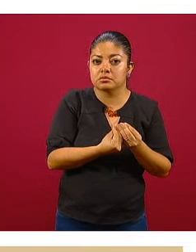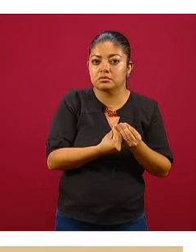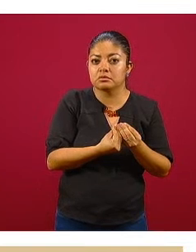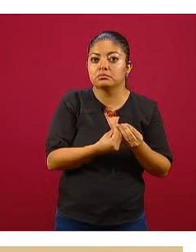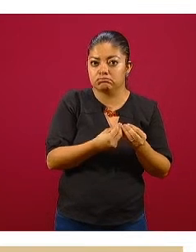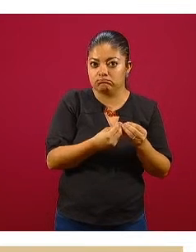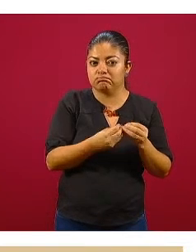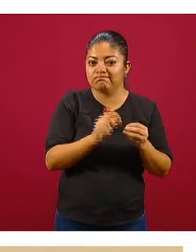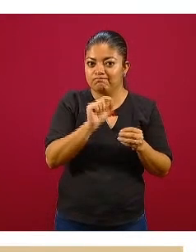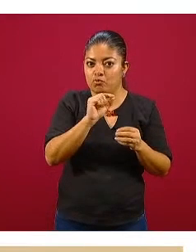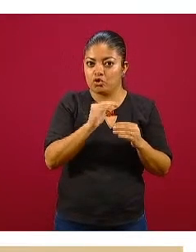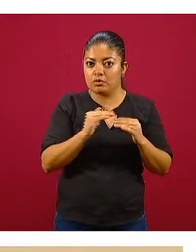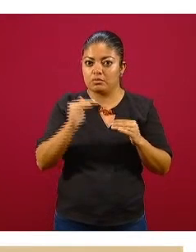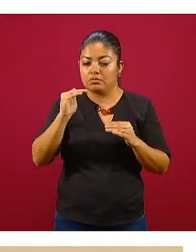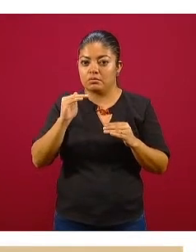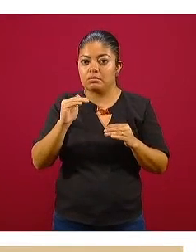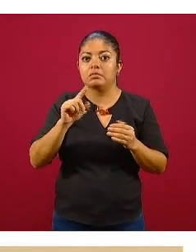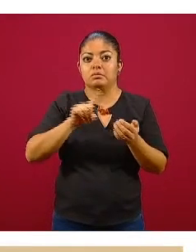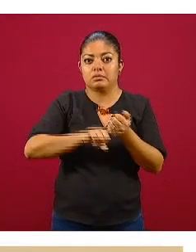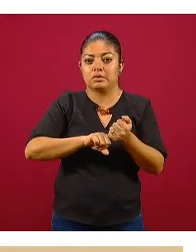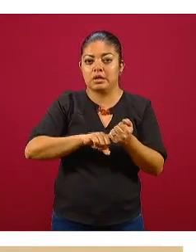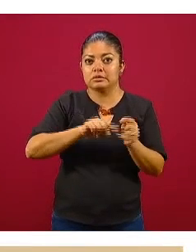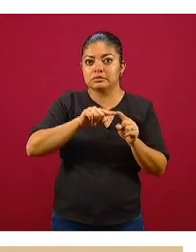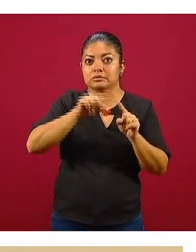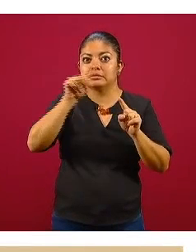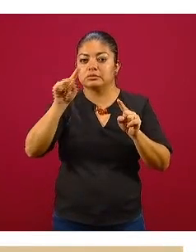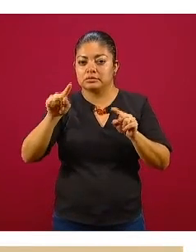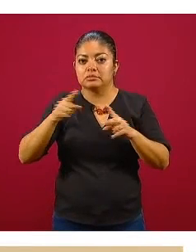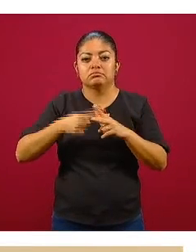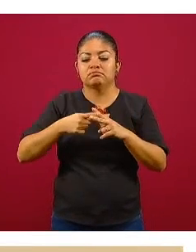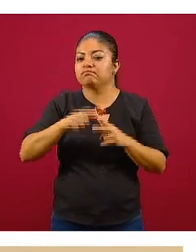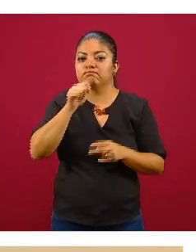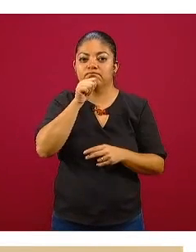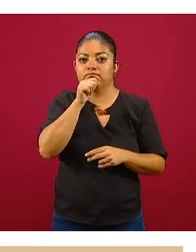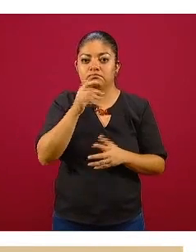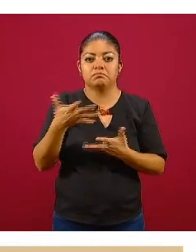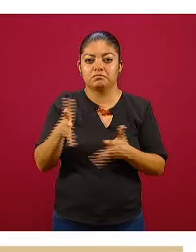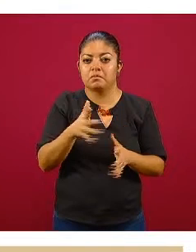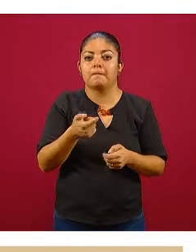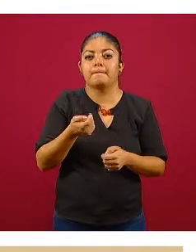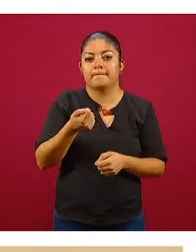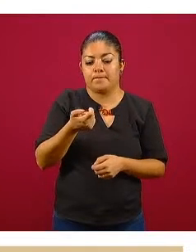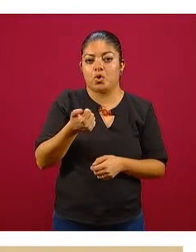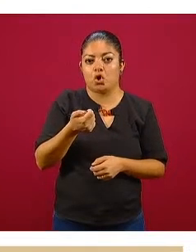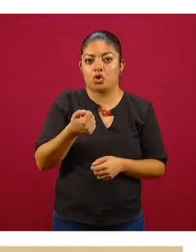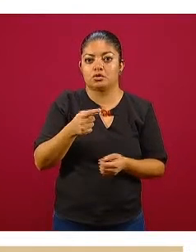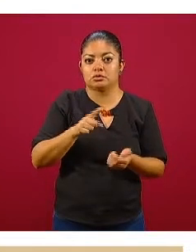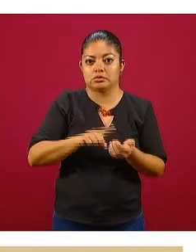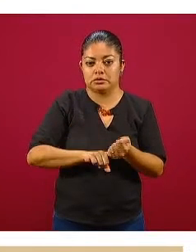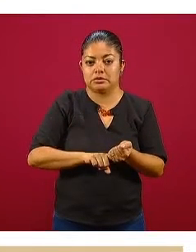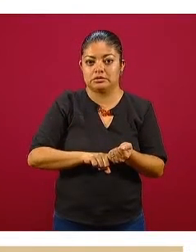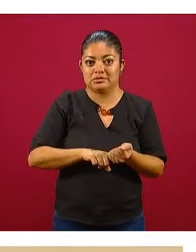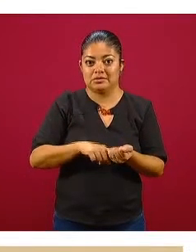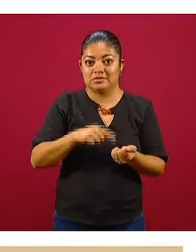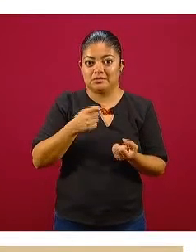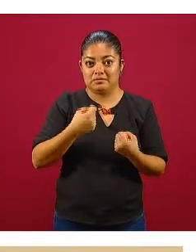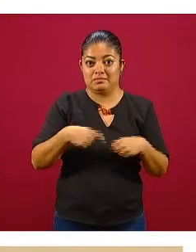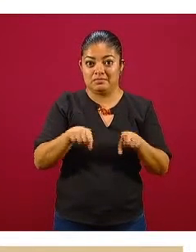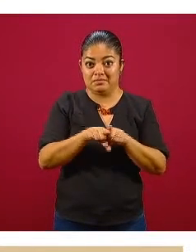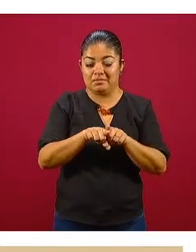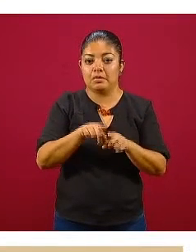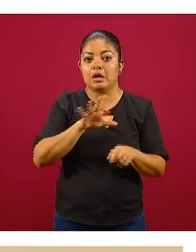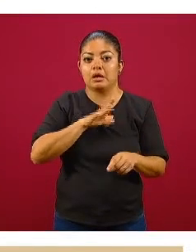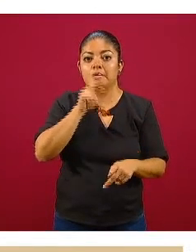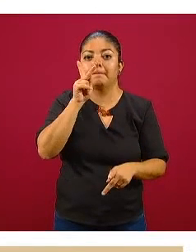aumenta se acerca más a la predicción pero todavía son relativamente pocos y la predicción como se ve aquí se trunca